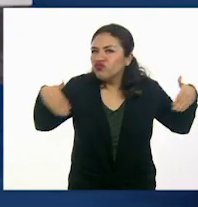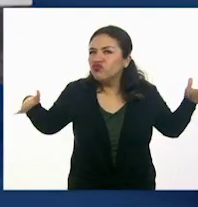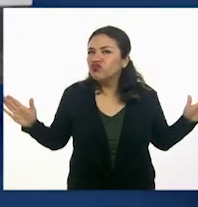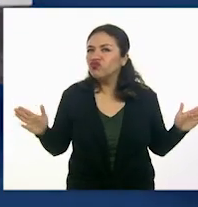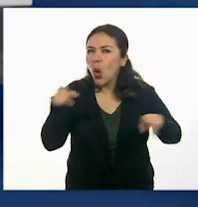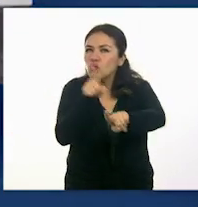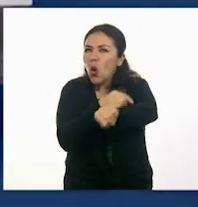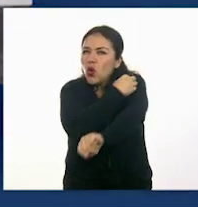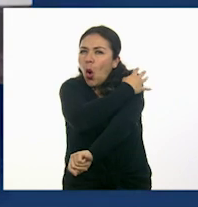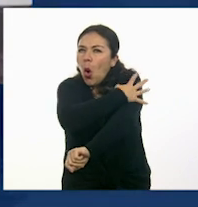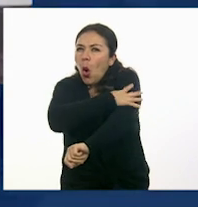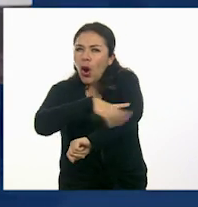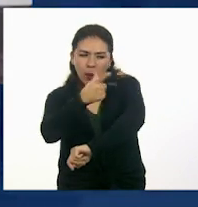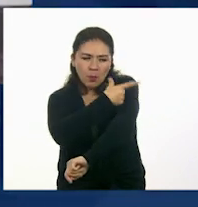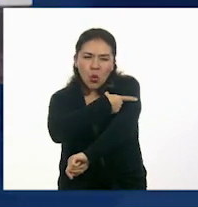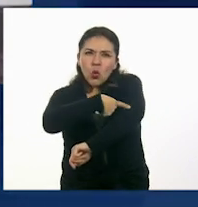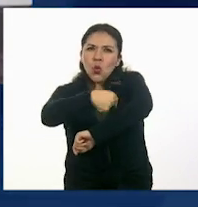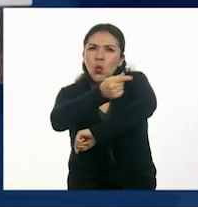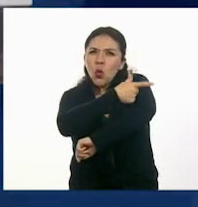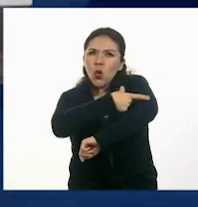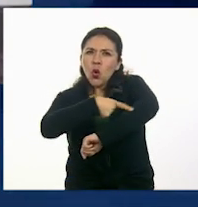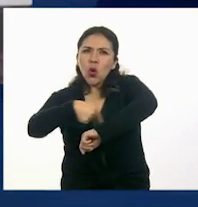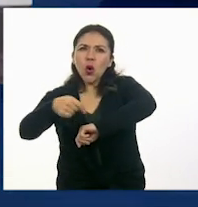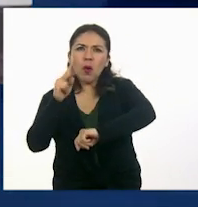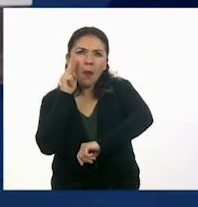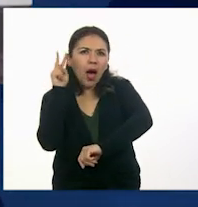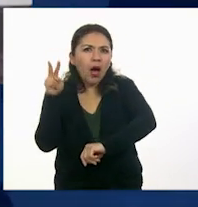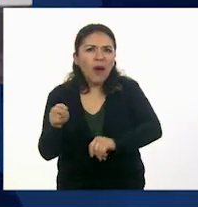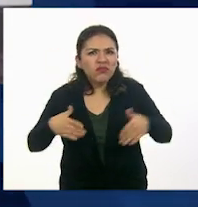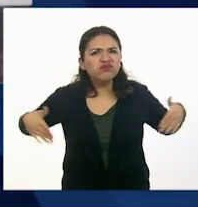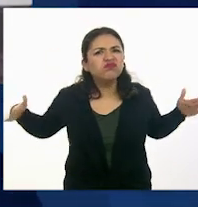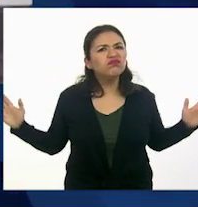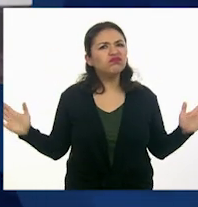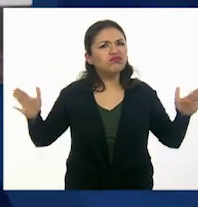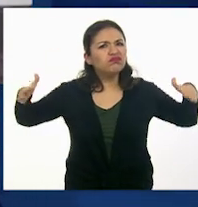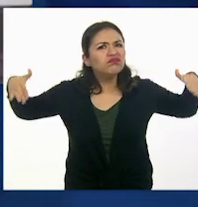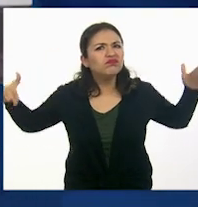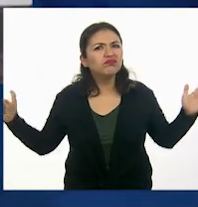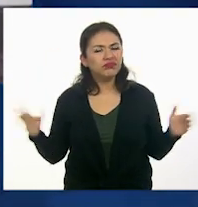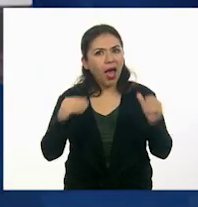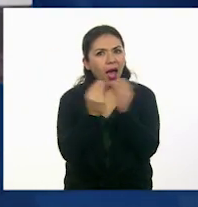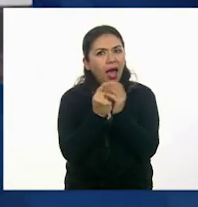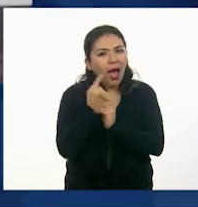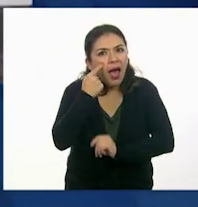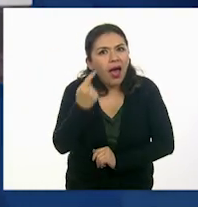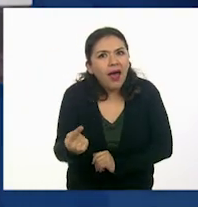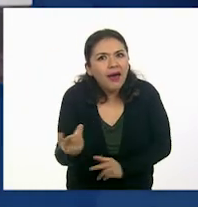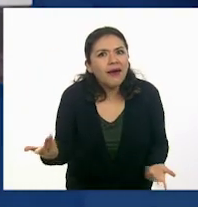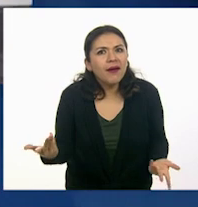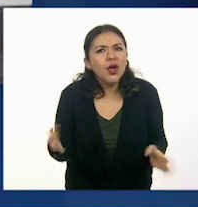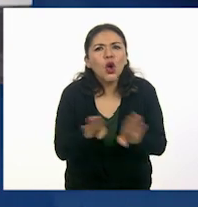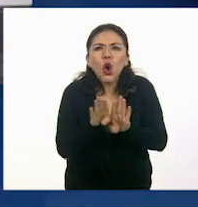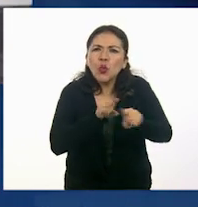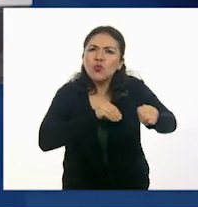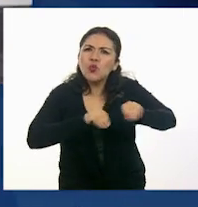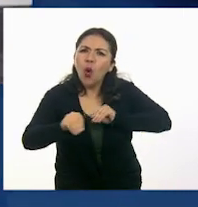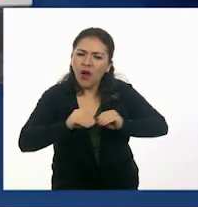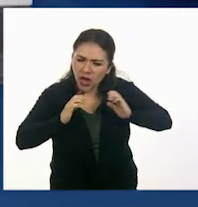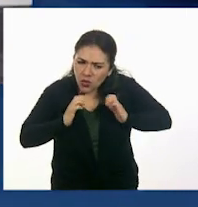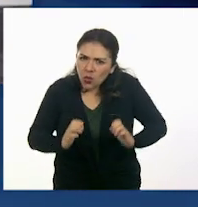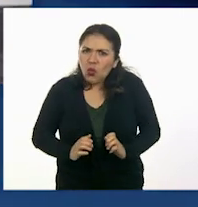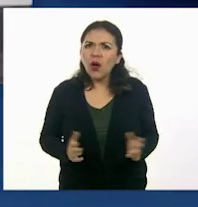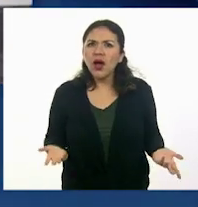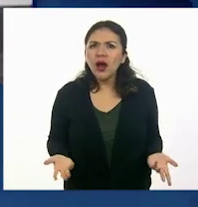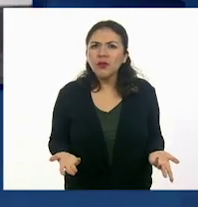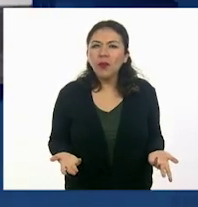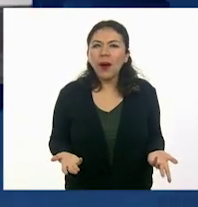espulga sus plumas? ¿Cómo aletea esa guacamaya? ¿Cómo se mueve? ¿Cómo